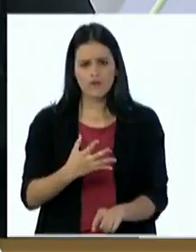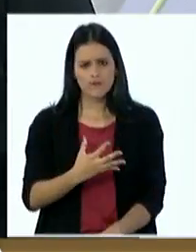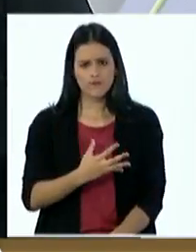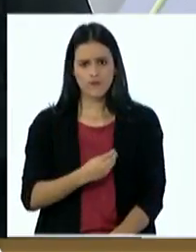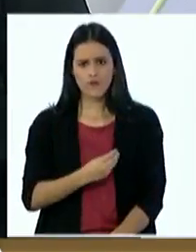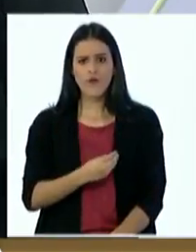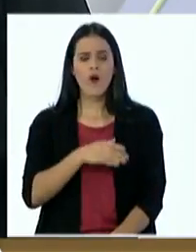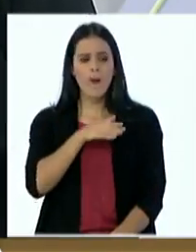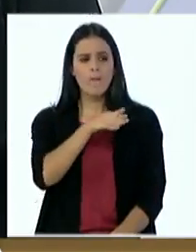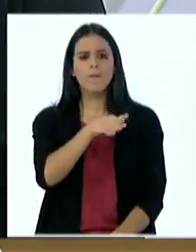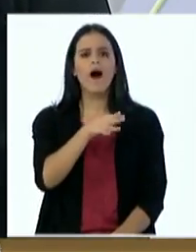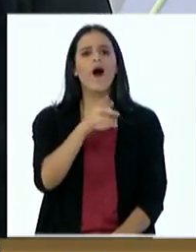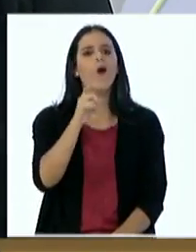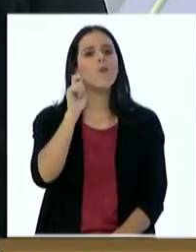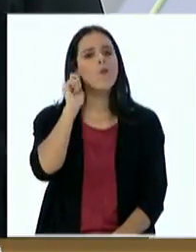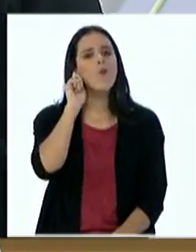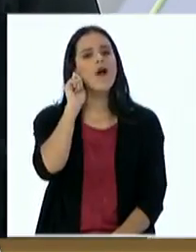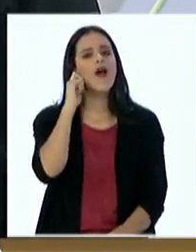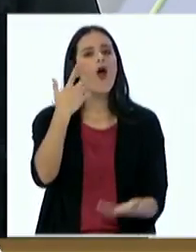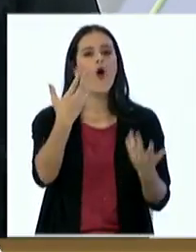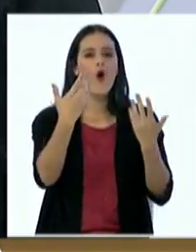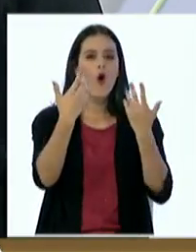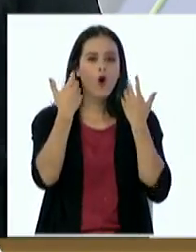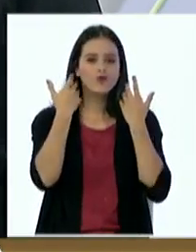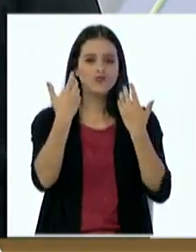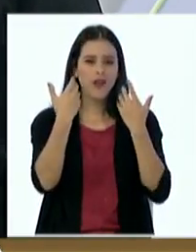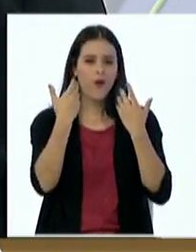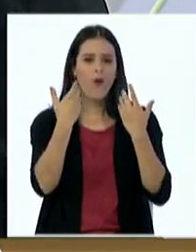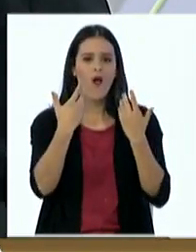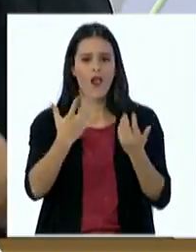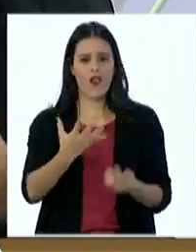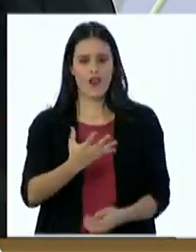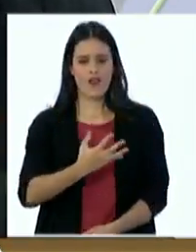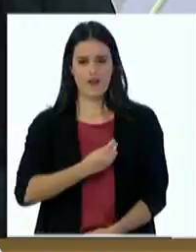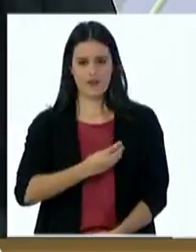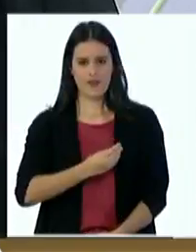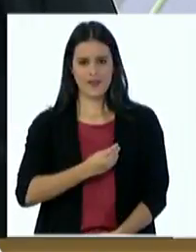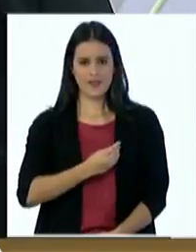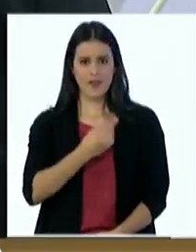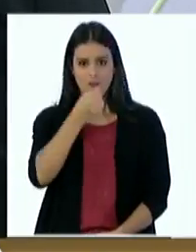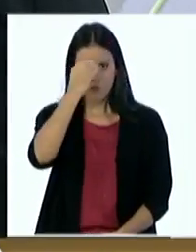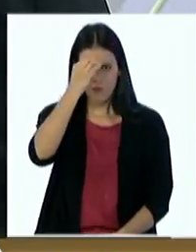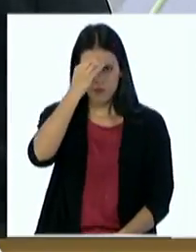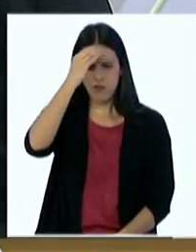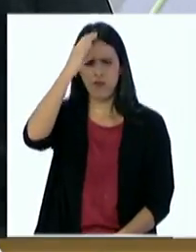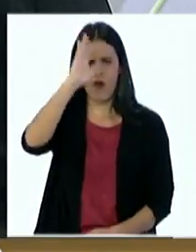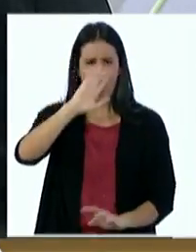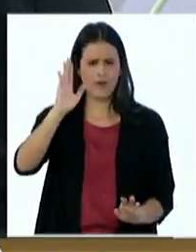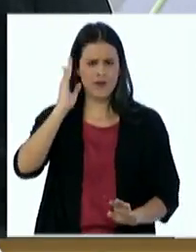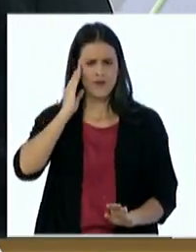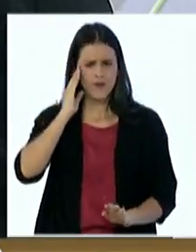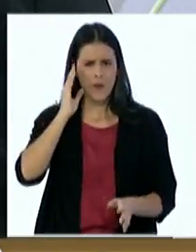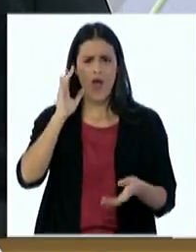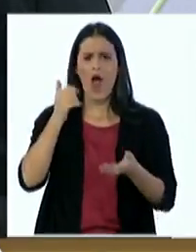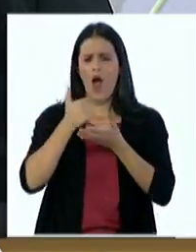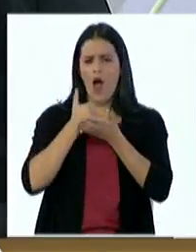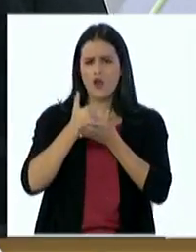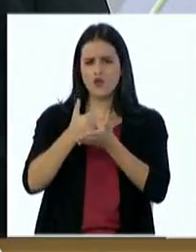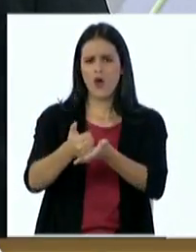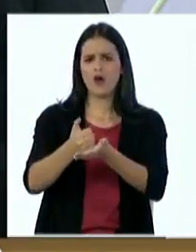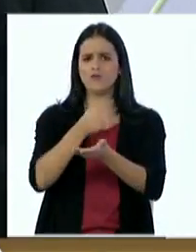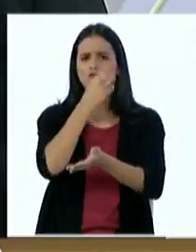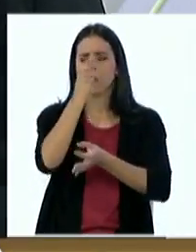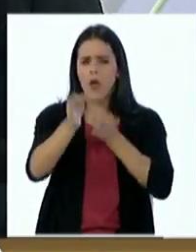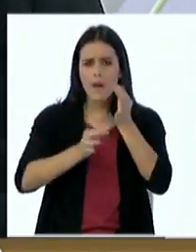a la consejera de lactancia la consejera de lactancia siempre está capacitada no solamente para asesorar durante la lactancia o